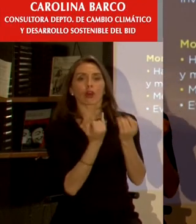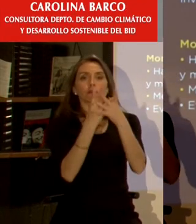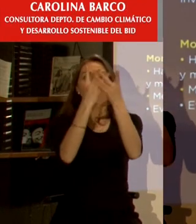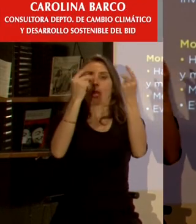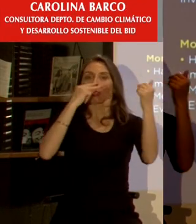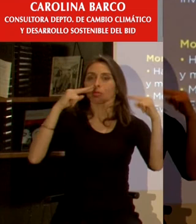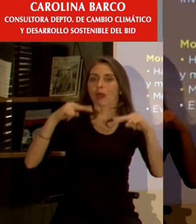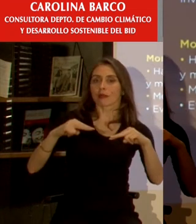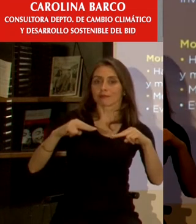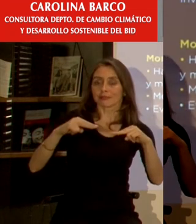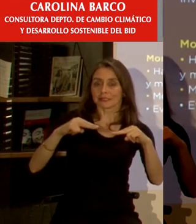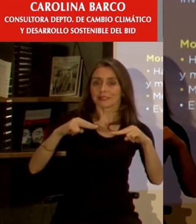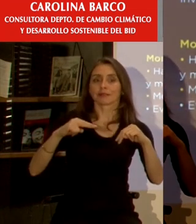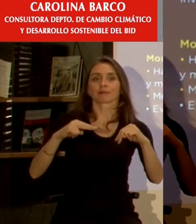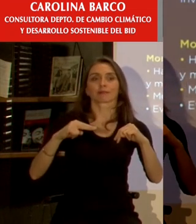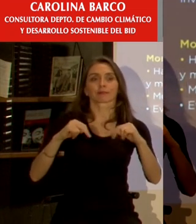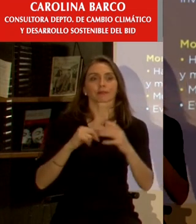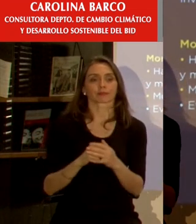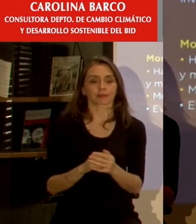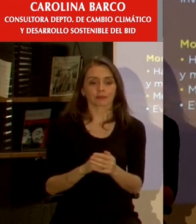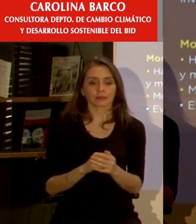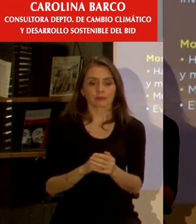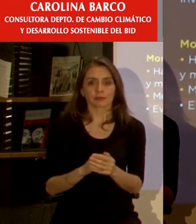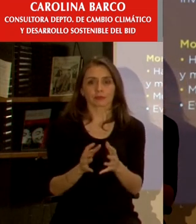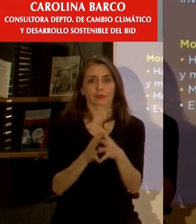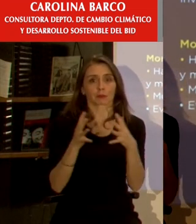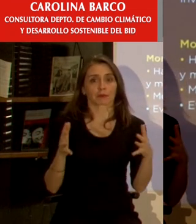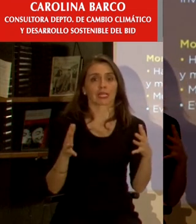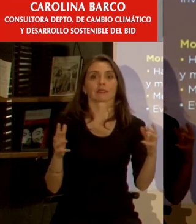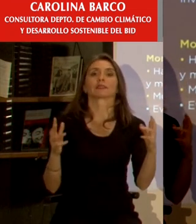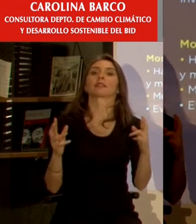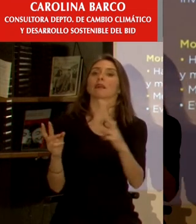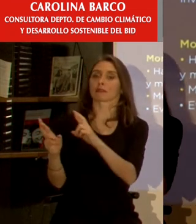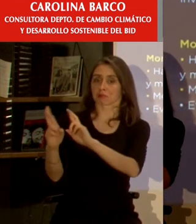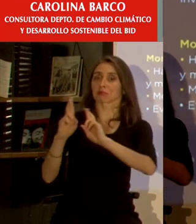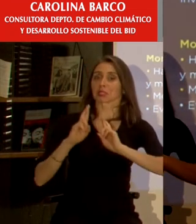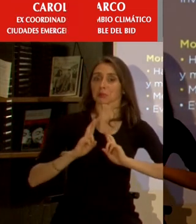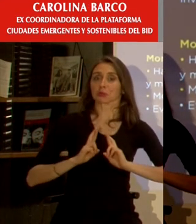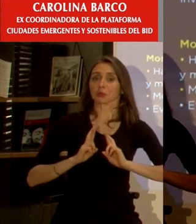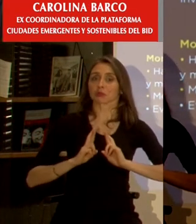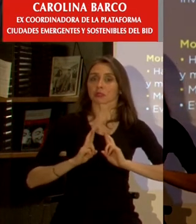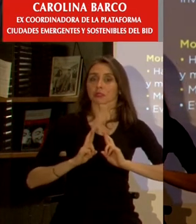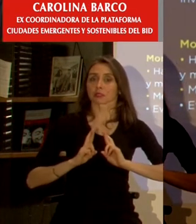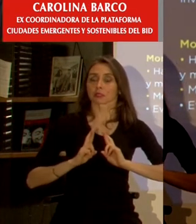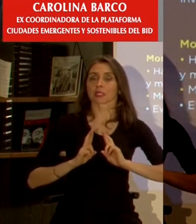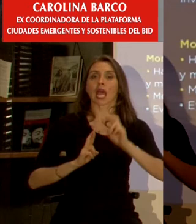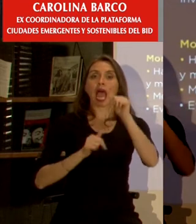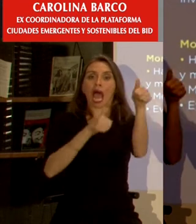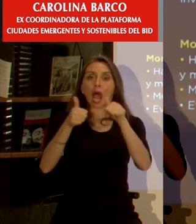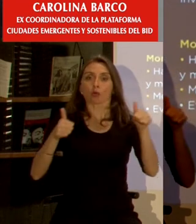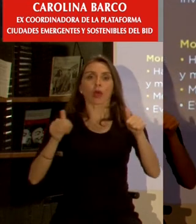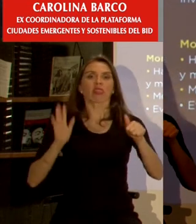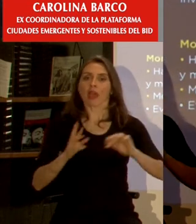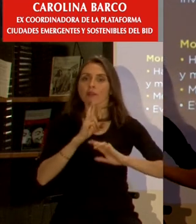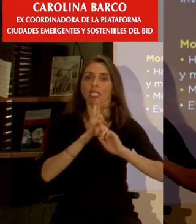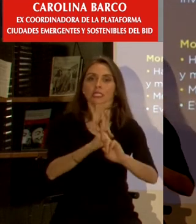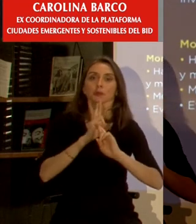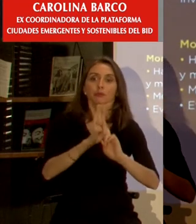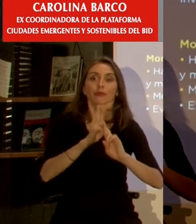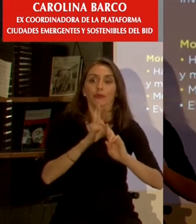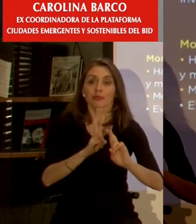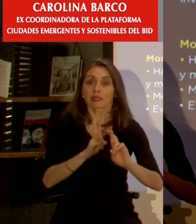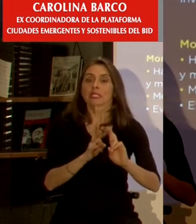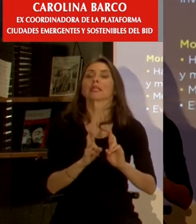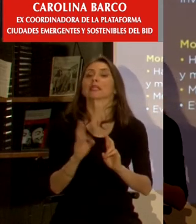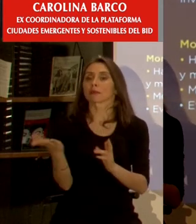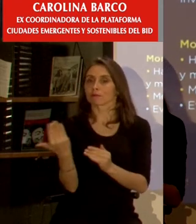transparencia llevaba a una mayor respuesta de las autoridades y al mismo tiempo